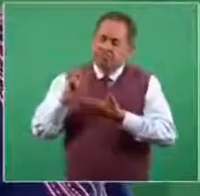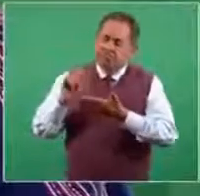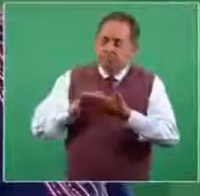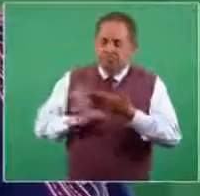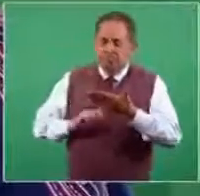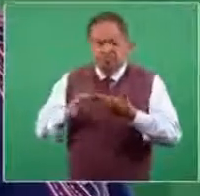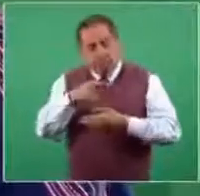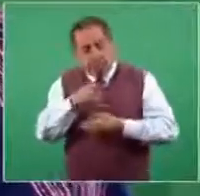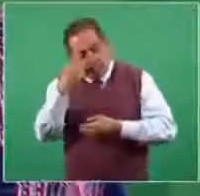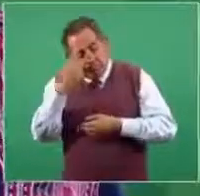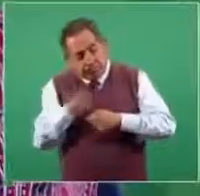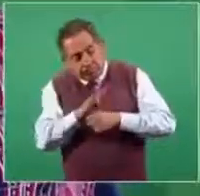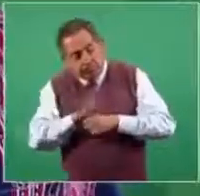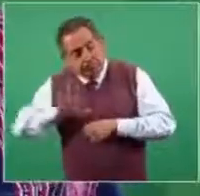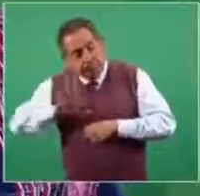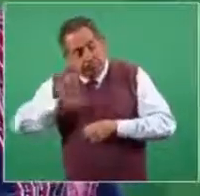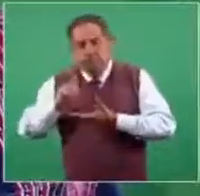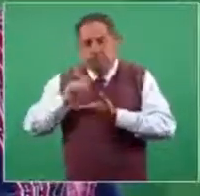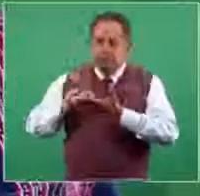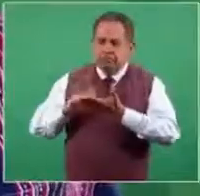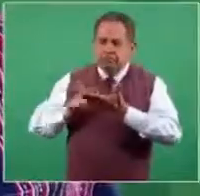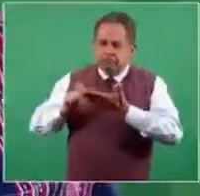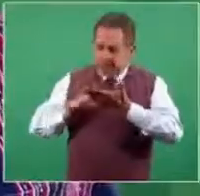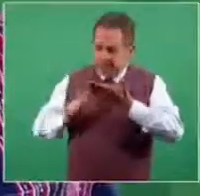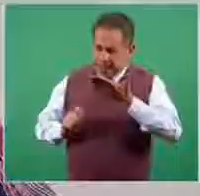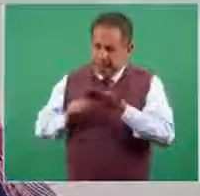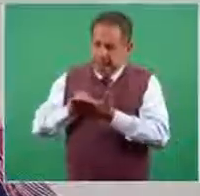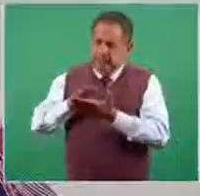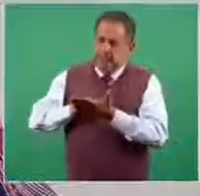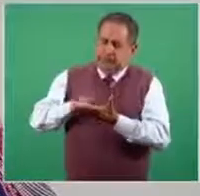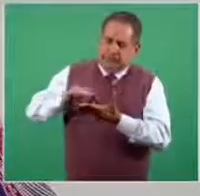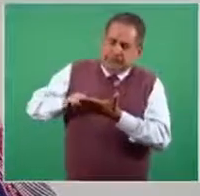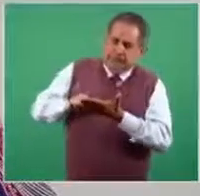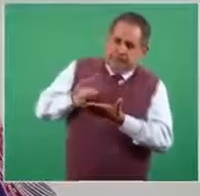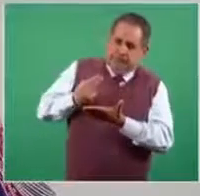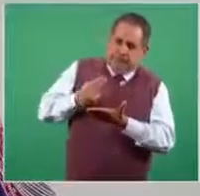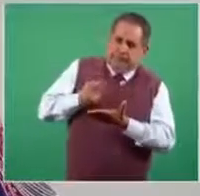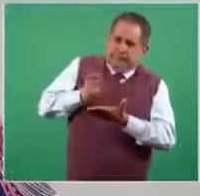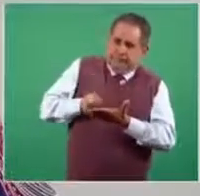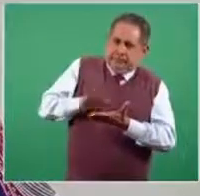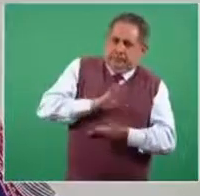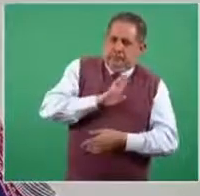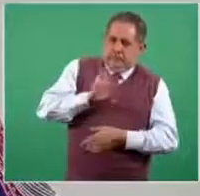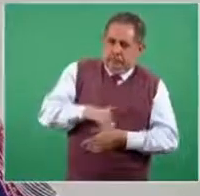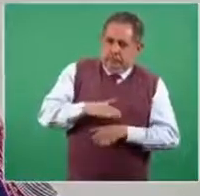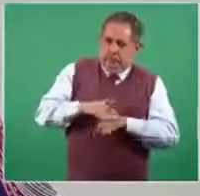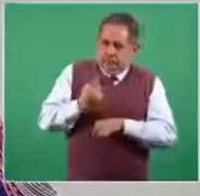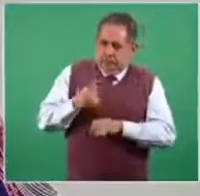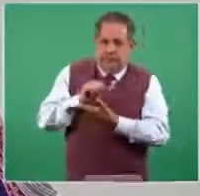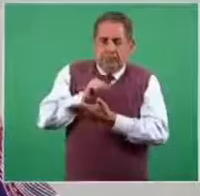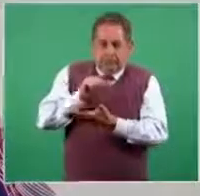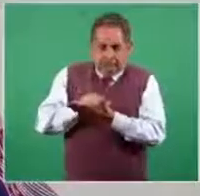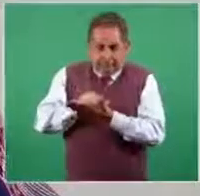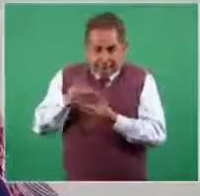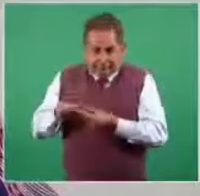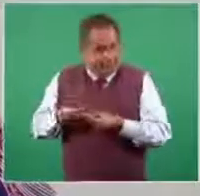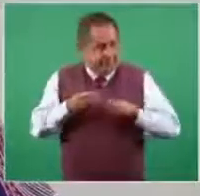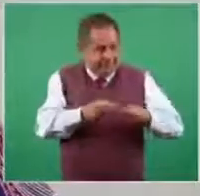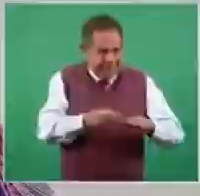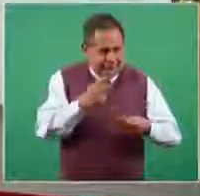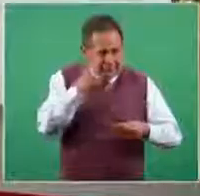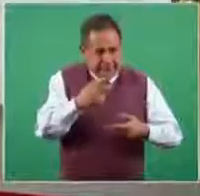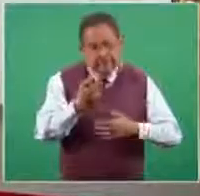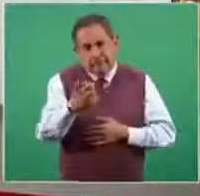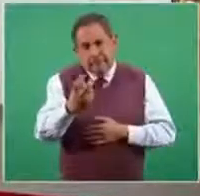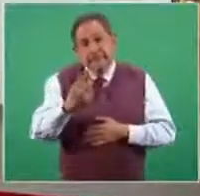también para COVID. Y que de esto sigue un siguiente elemento también, que es justamente el poder verificar